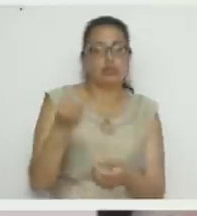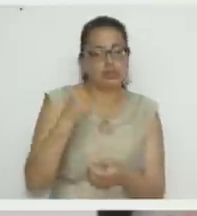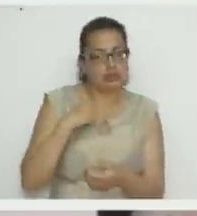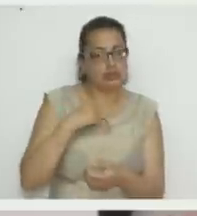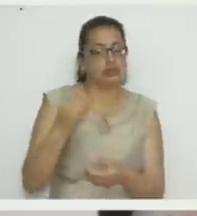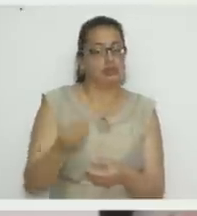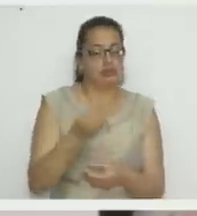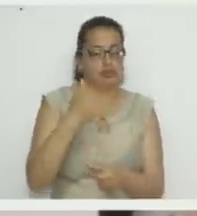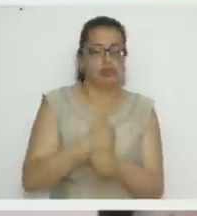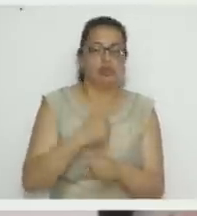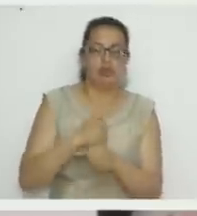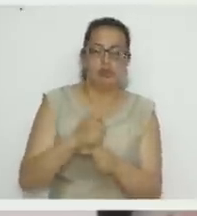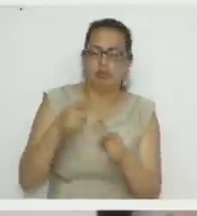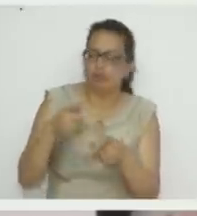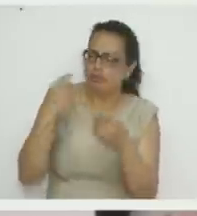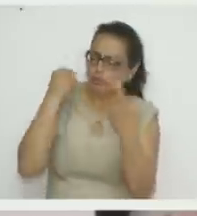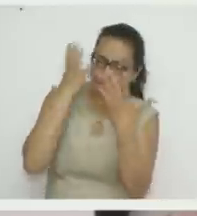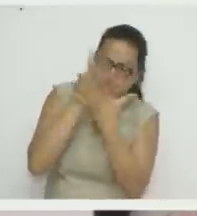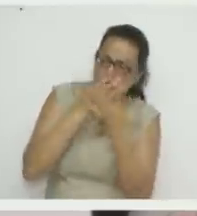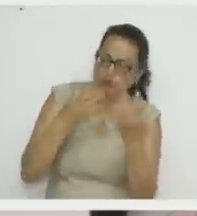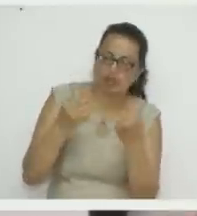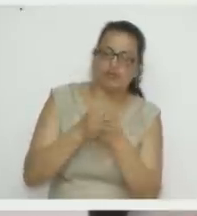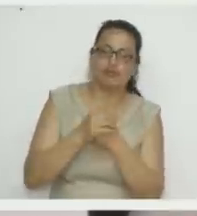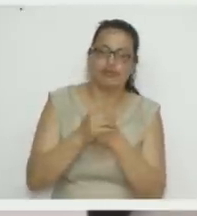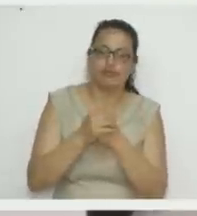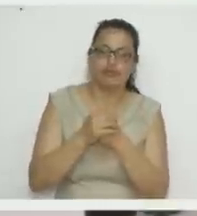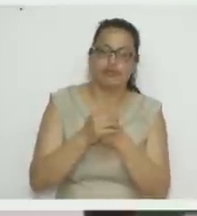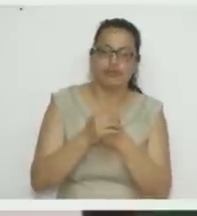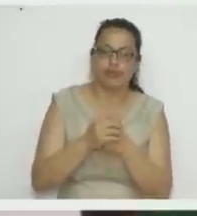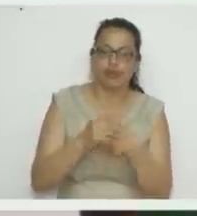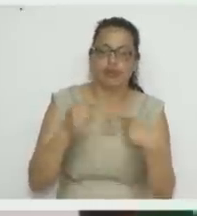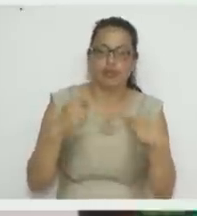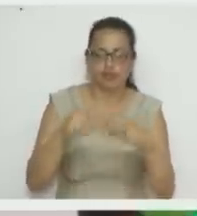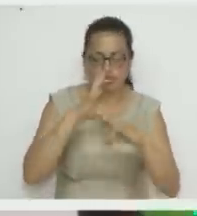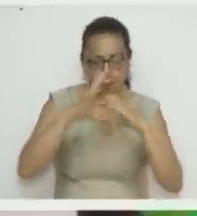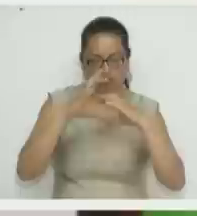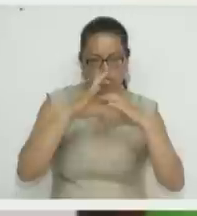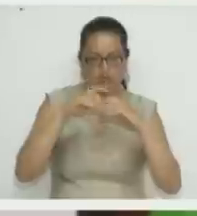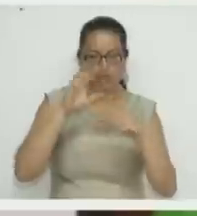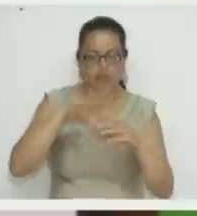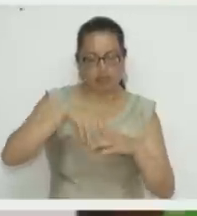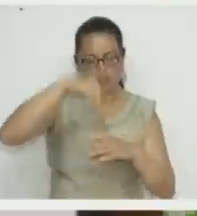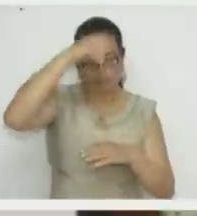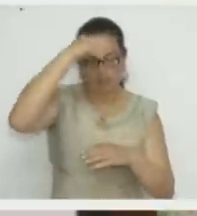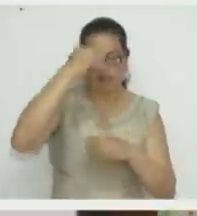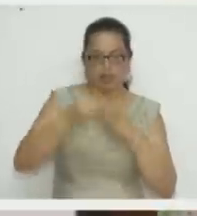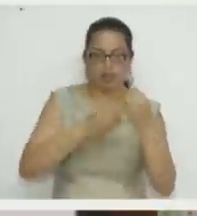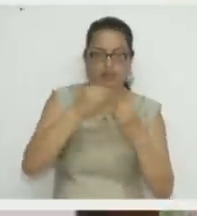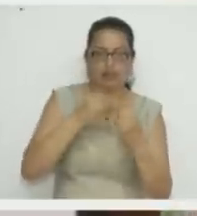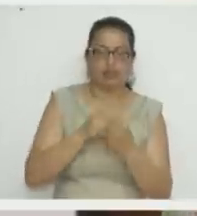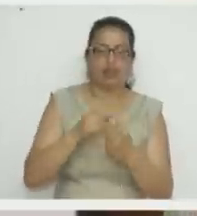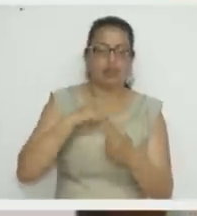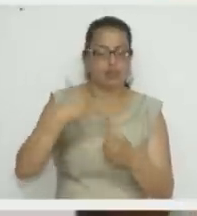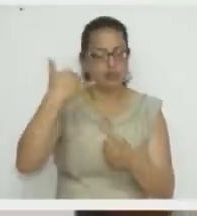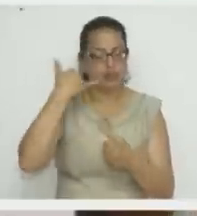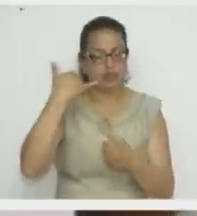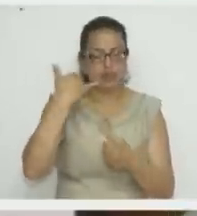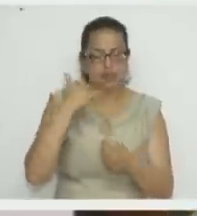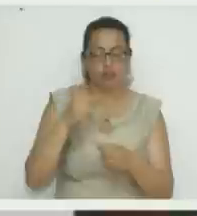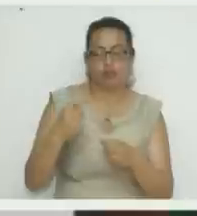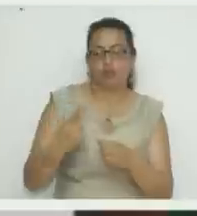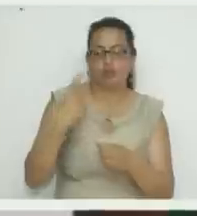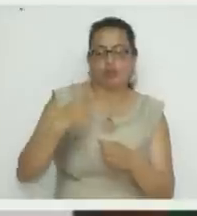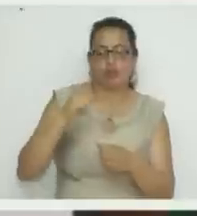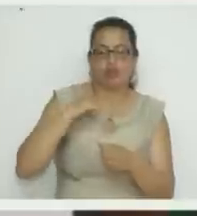bota, pero es hermosa. Está muy bonita para que ustedes se comuniquen y la aprendan a hacer. Ahí está el teléfono en pantalla. es sino que tomen